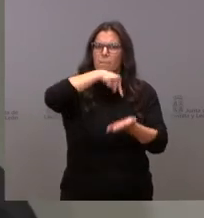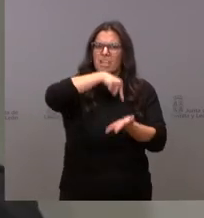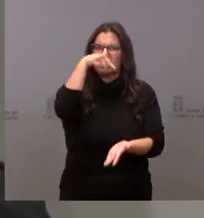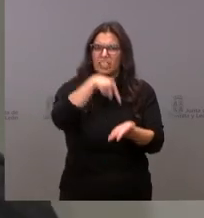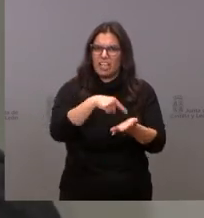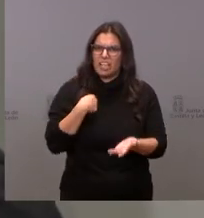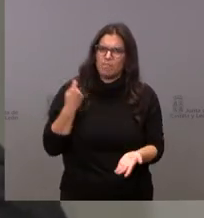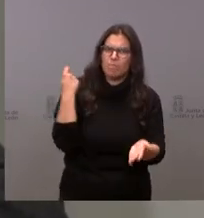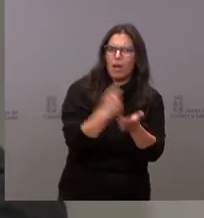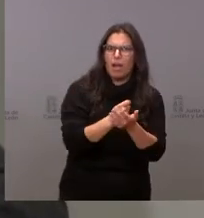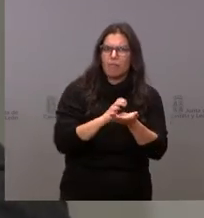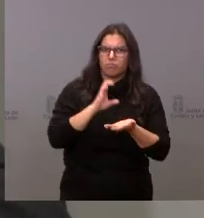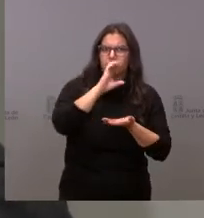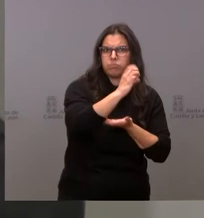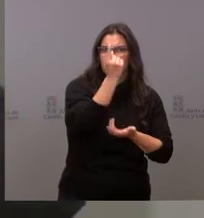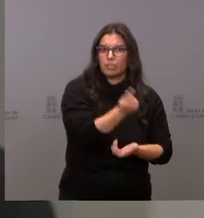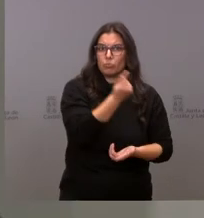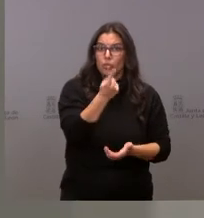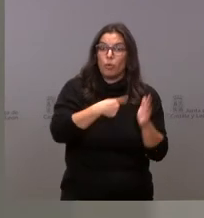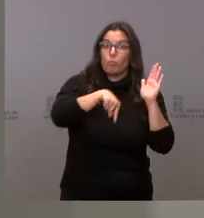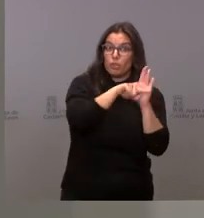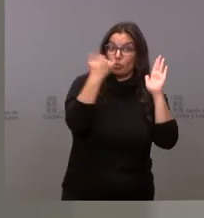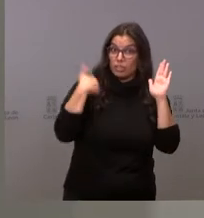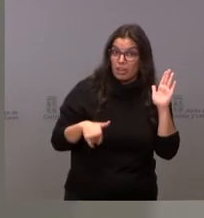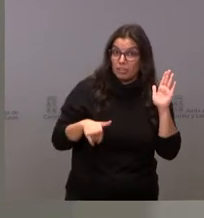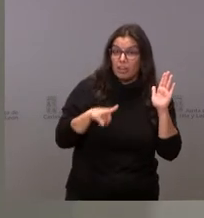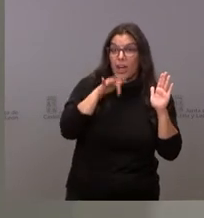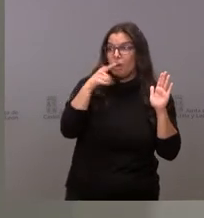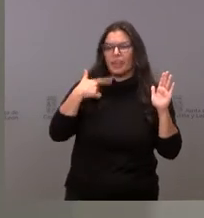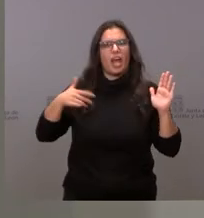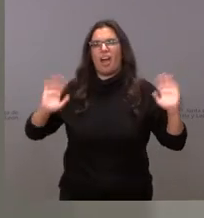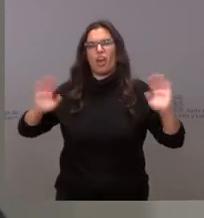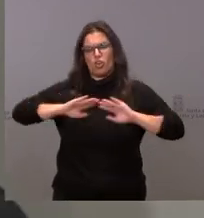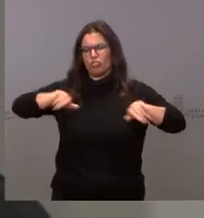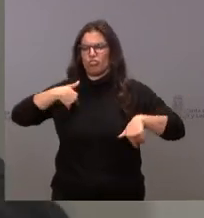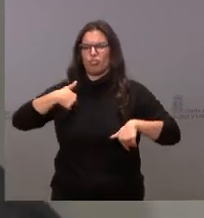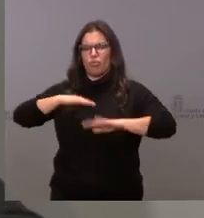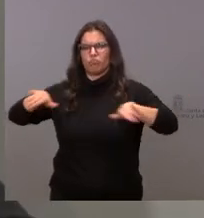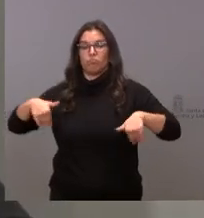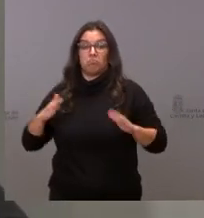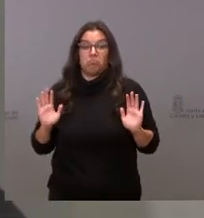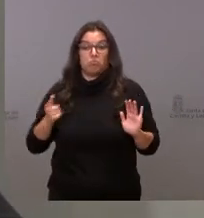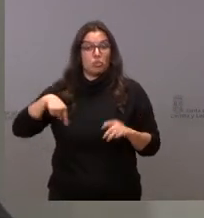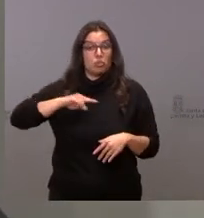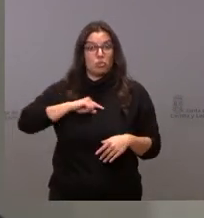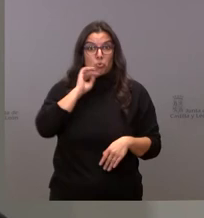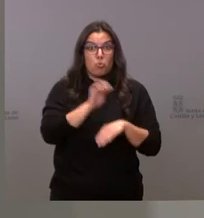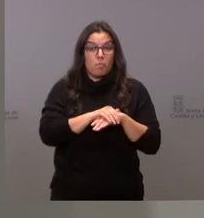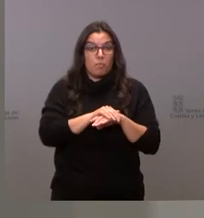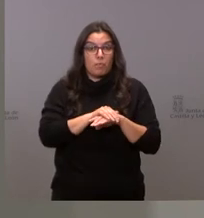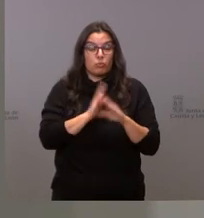que pusiéramos el presupuesto ahora resulta bueno es que no que ya no es necesario nosotros cumplimos con su exigencia